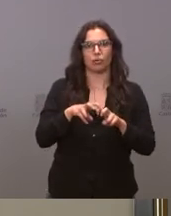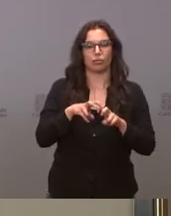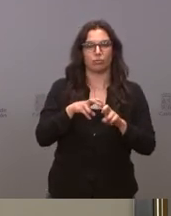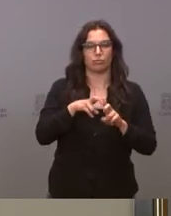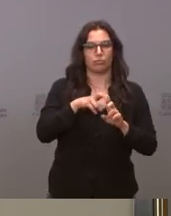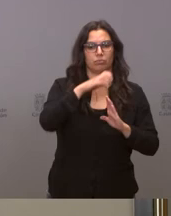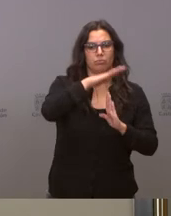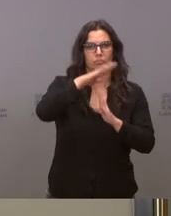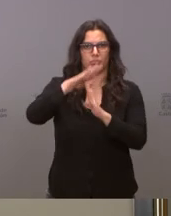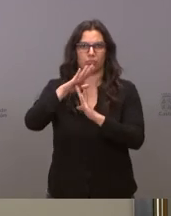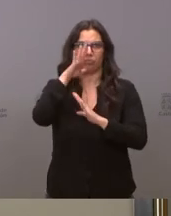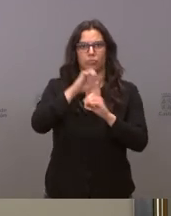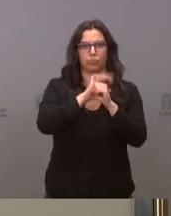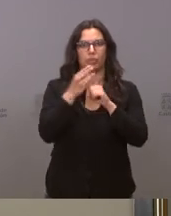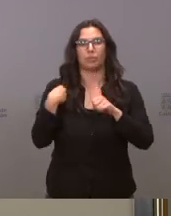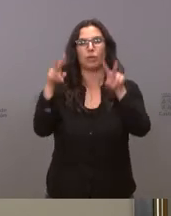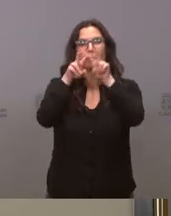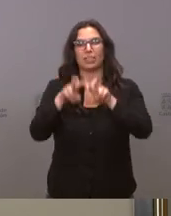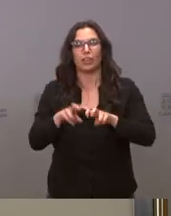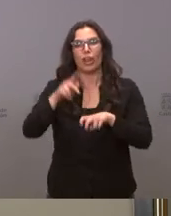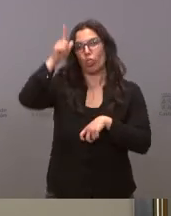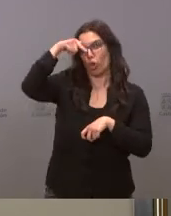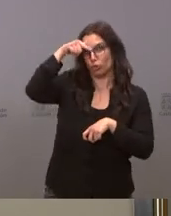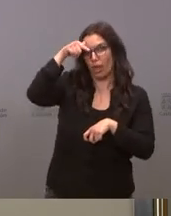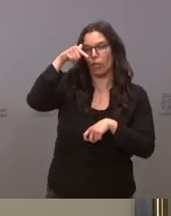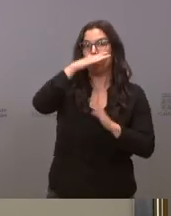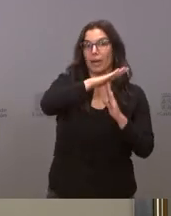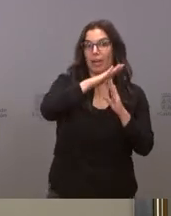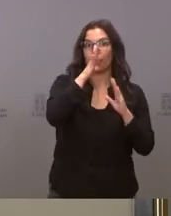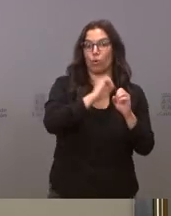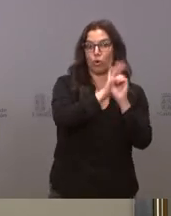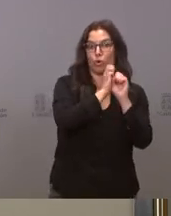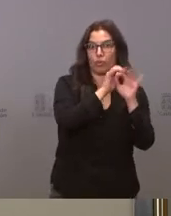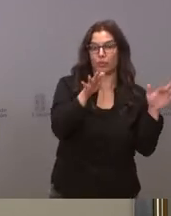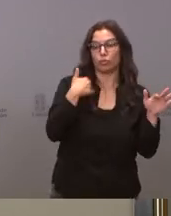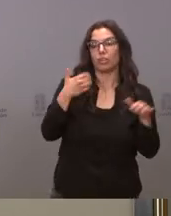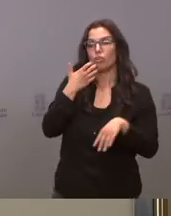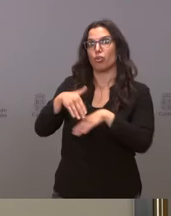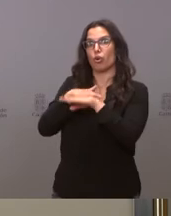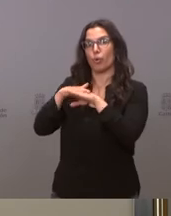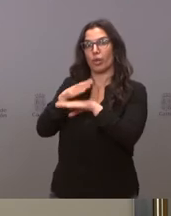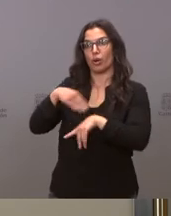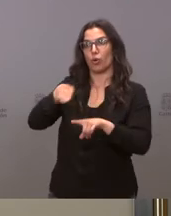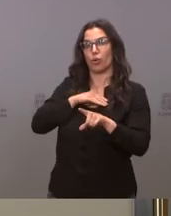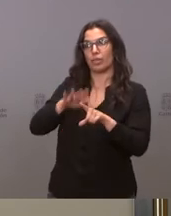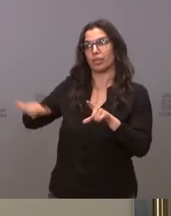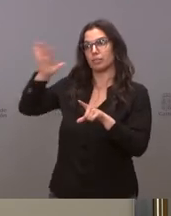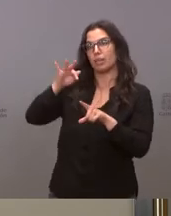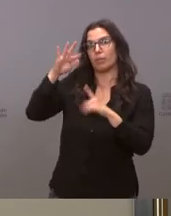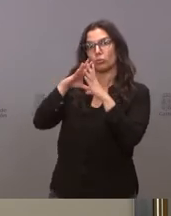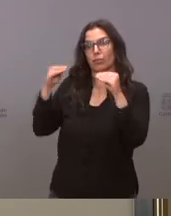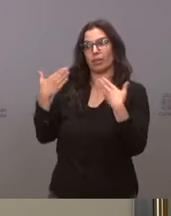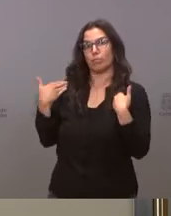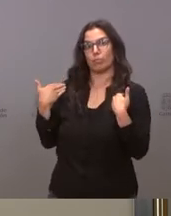los investigadores predoctorales y postdoctorales cuando el gobierno central y las universidades si lo van a hacer con los que dependen de ellos